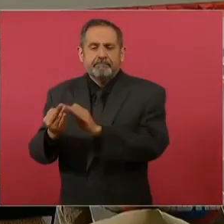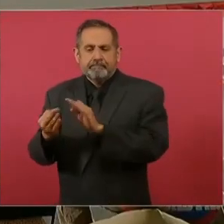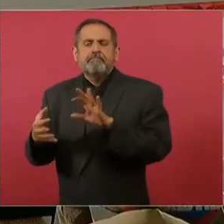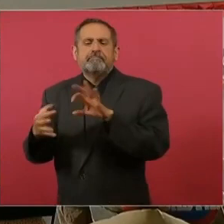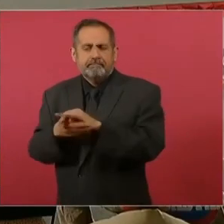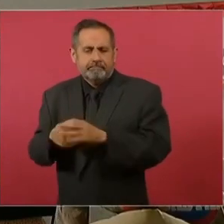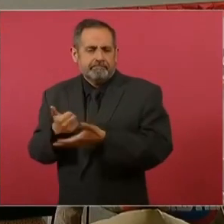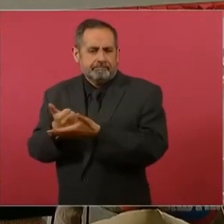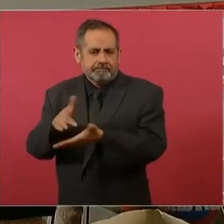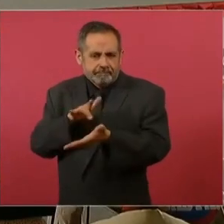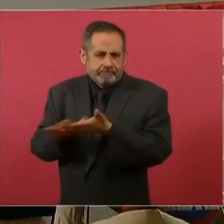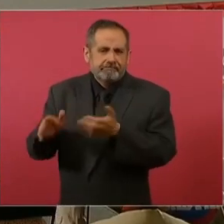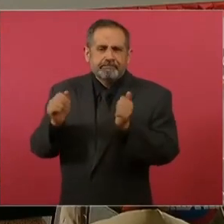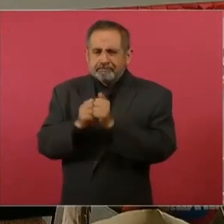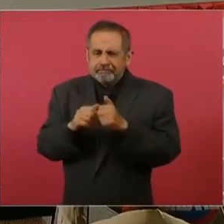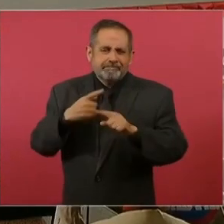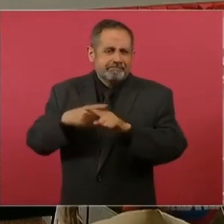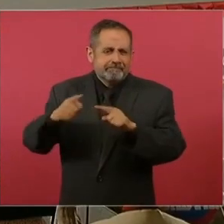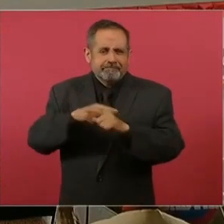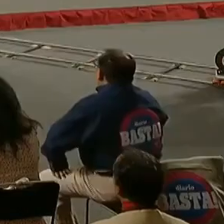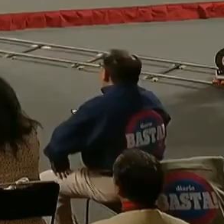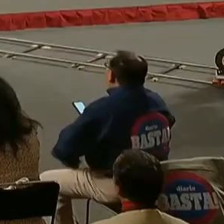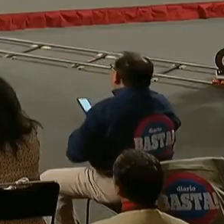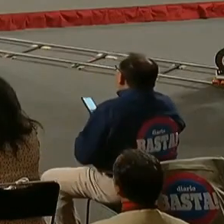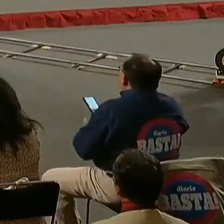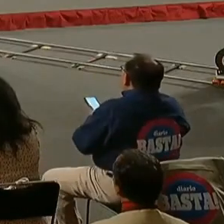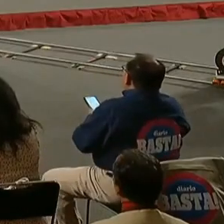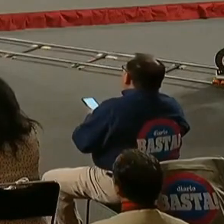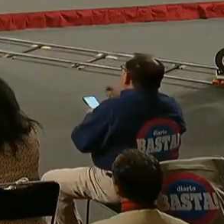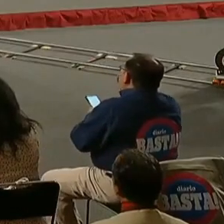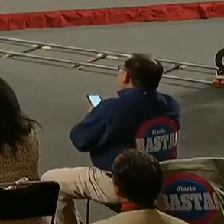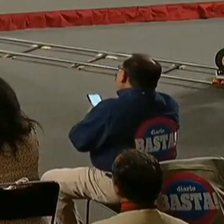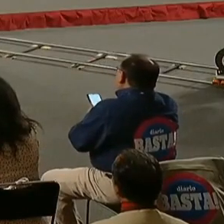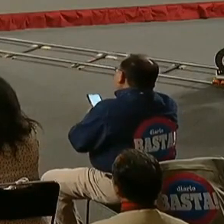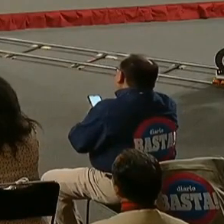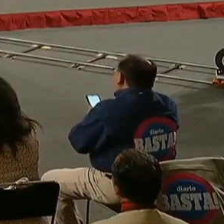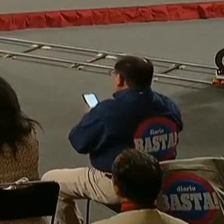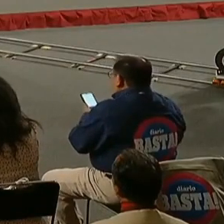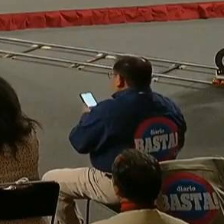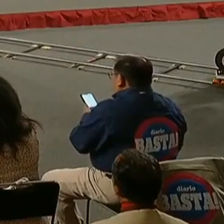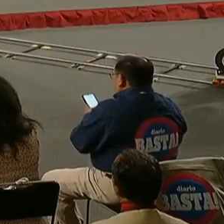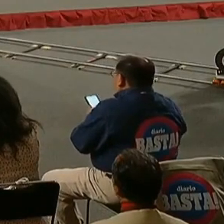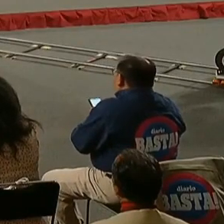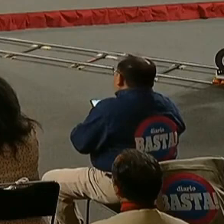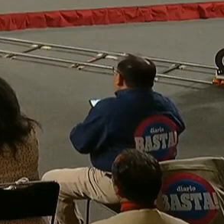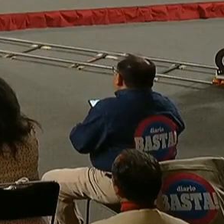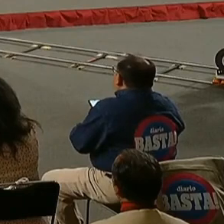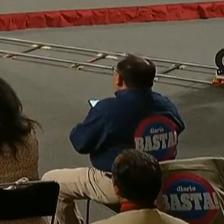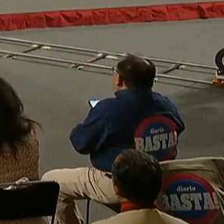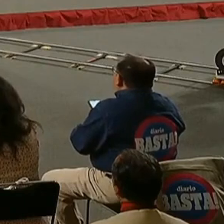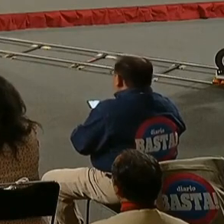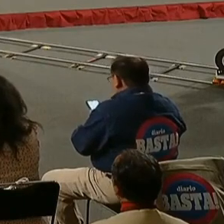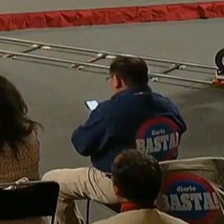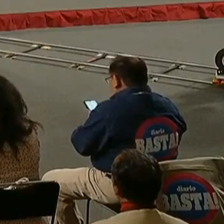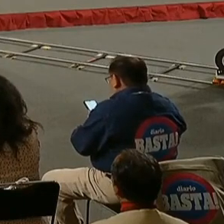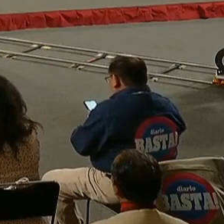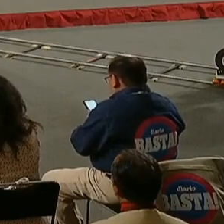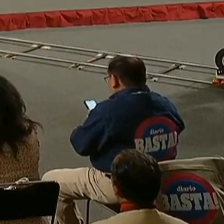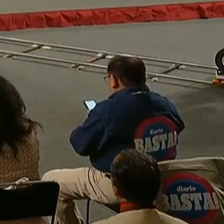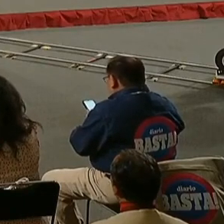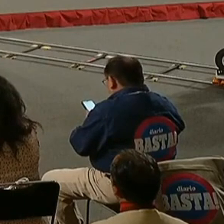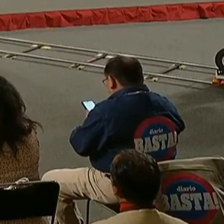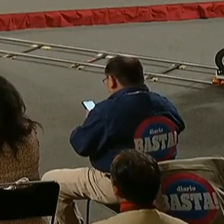además de sus cocheras, talleres y bases de mantenimiento que han sido perfectamente explicados, van a quedar incluidas en el radio de